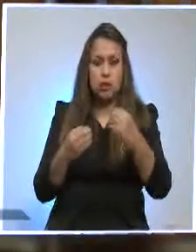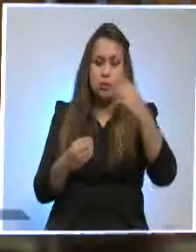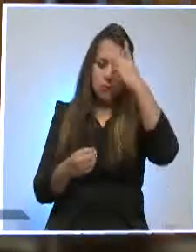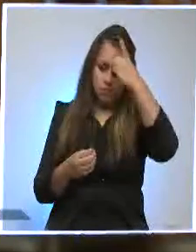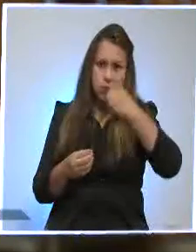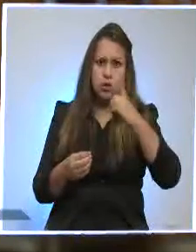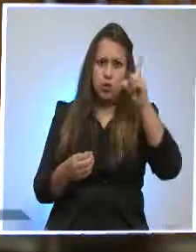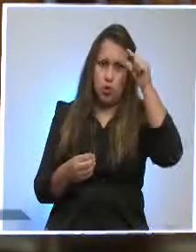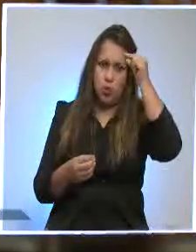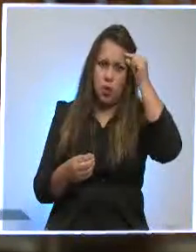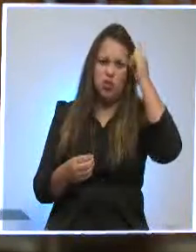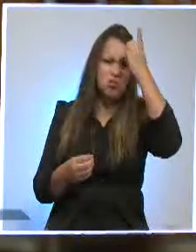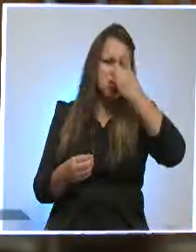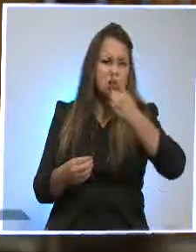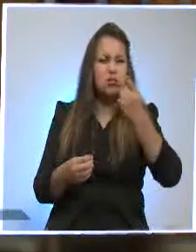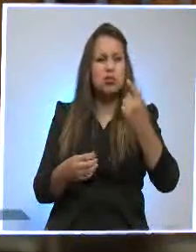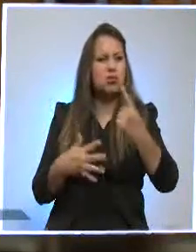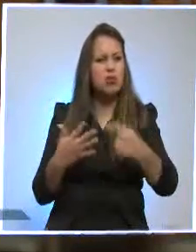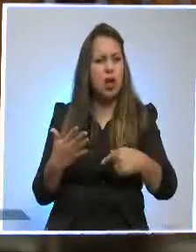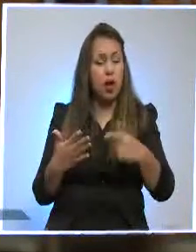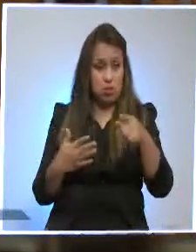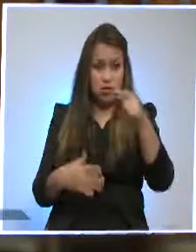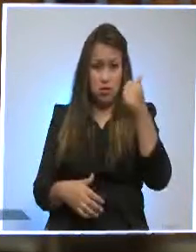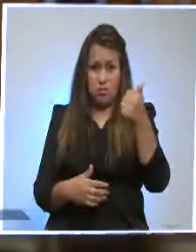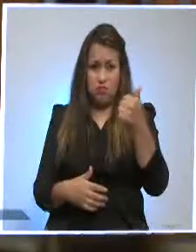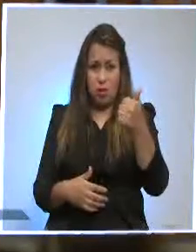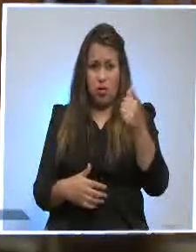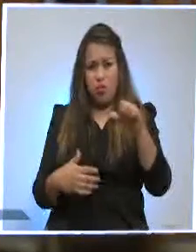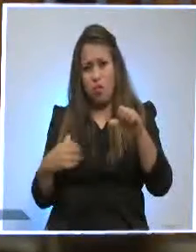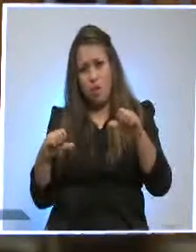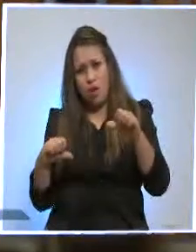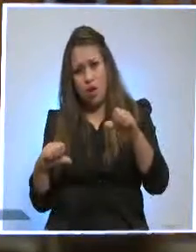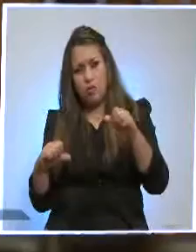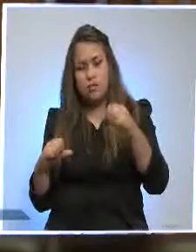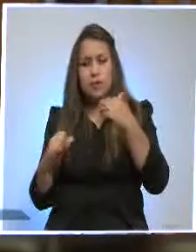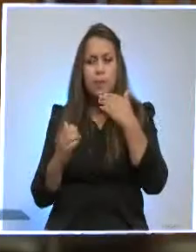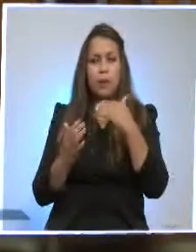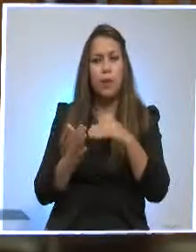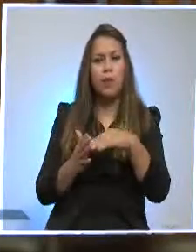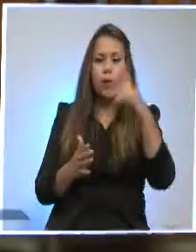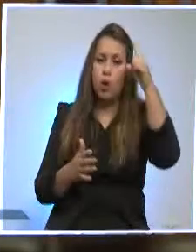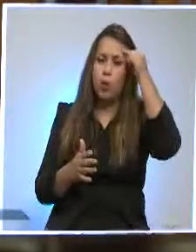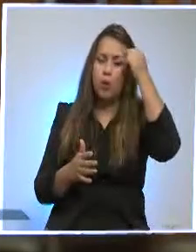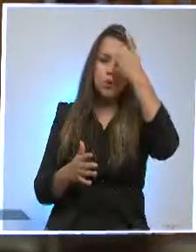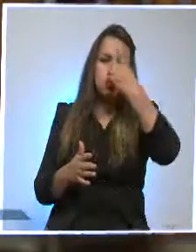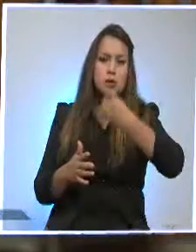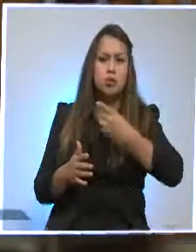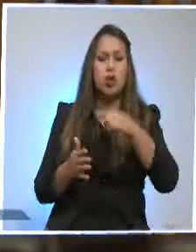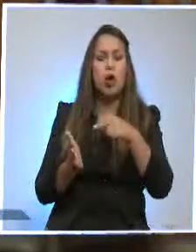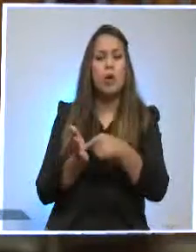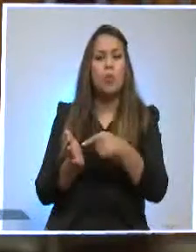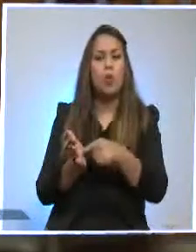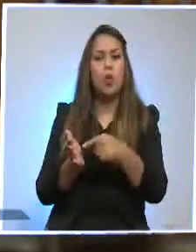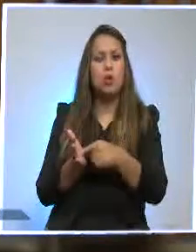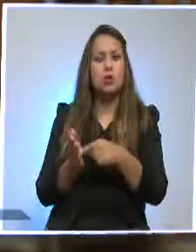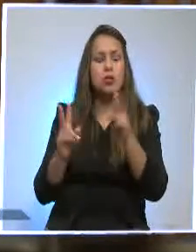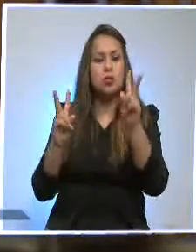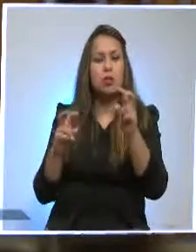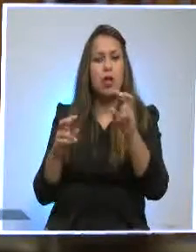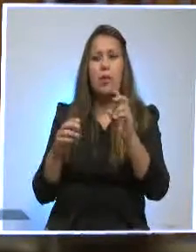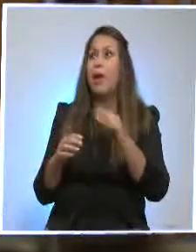o sea, las medidas adoptadas por el gobierno son las salvaguardas, por ejemplo, que son medidas de política comercial